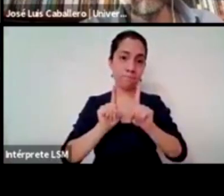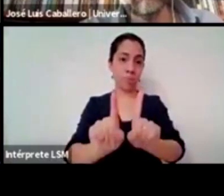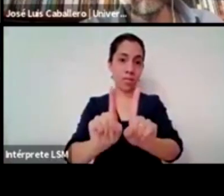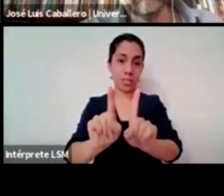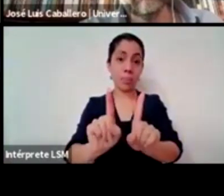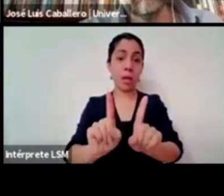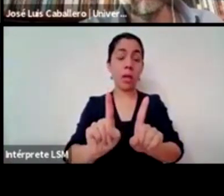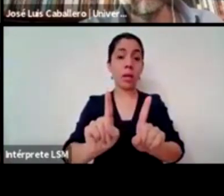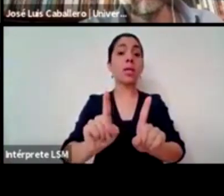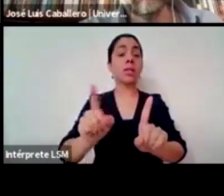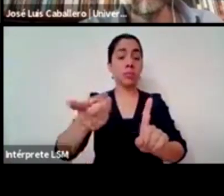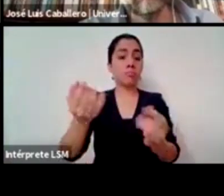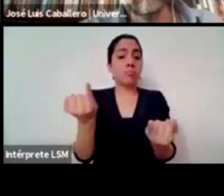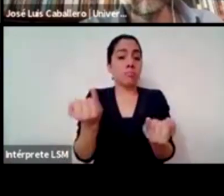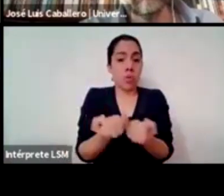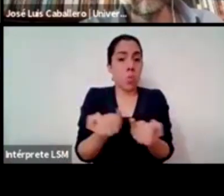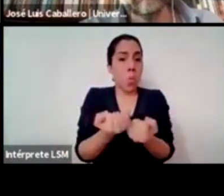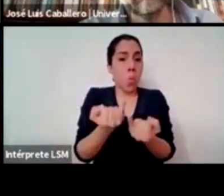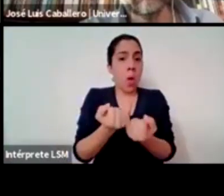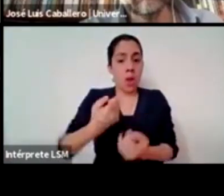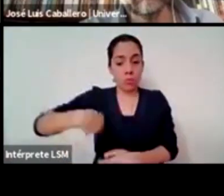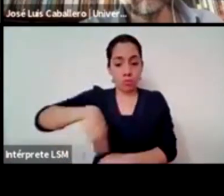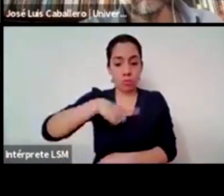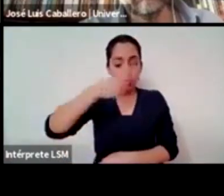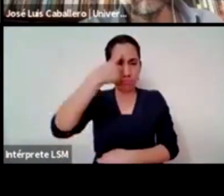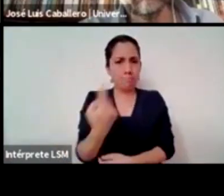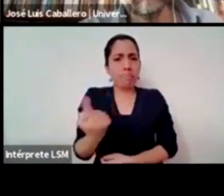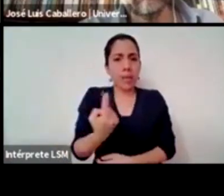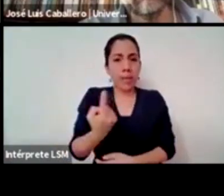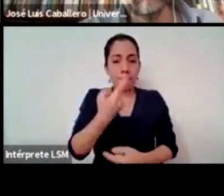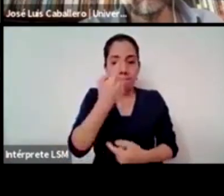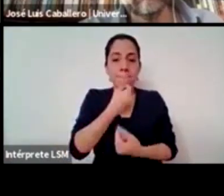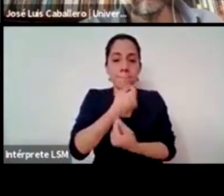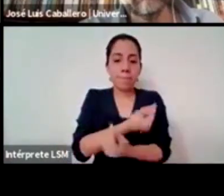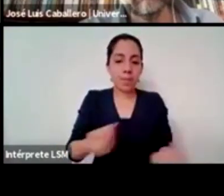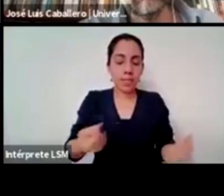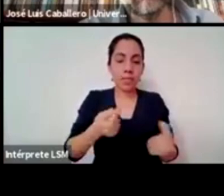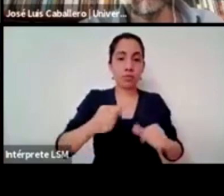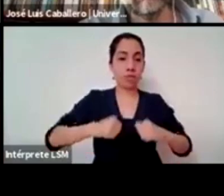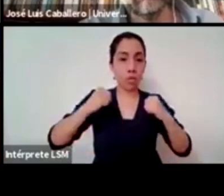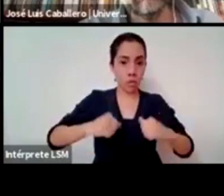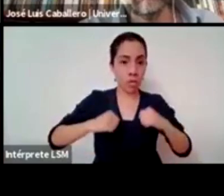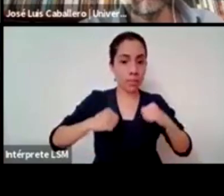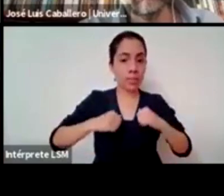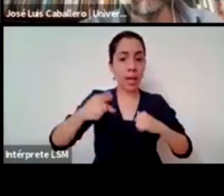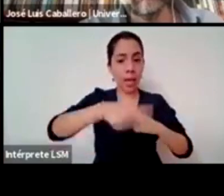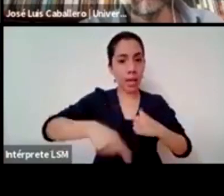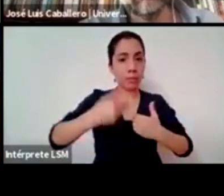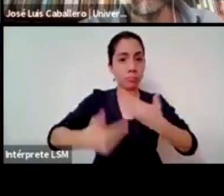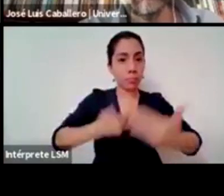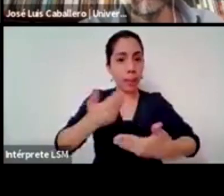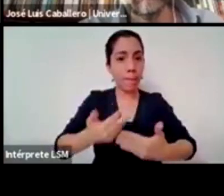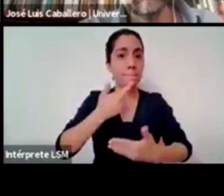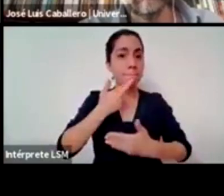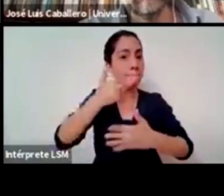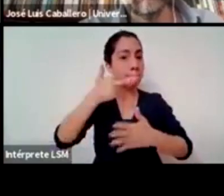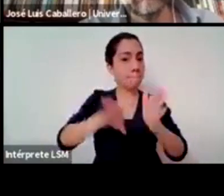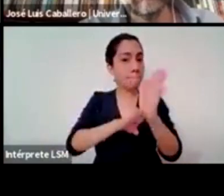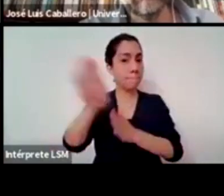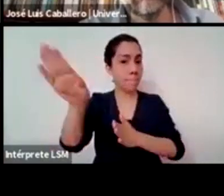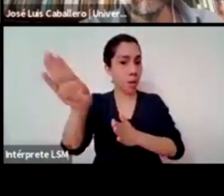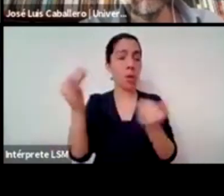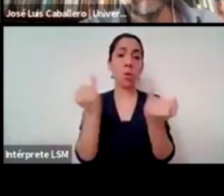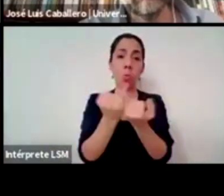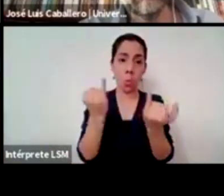asumir por el bien no solamente de los niños y niñas del presente sino de los de quienes serán los adultos y